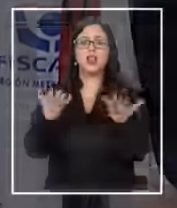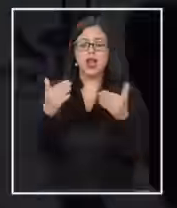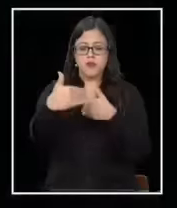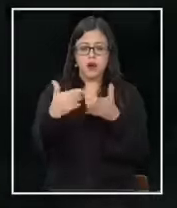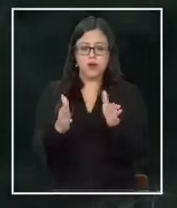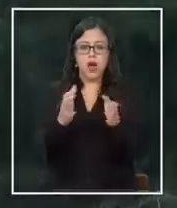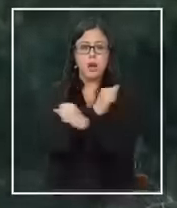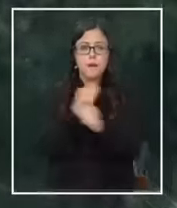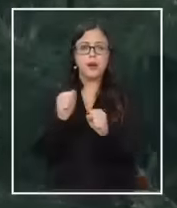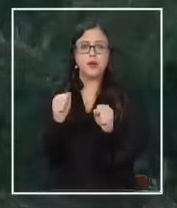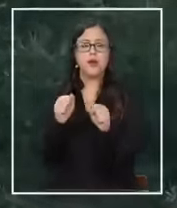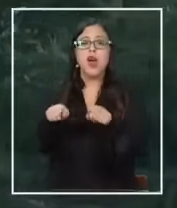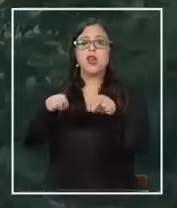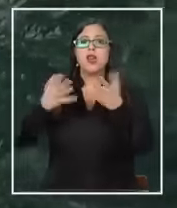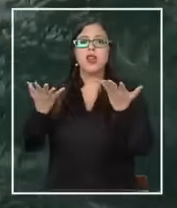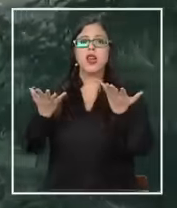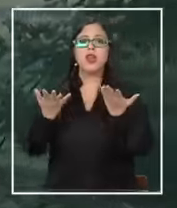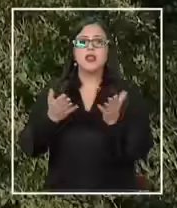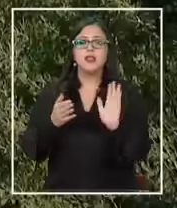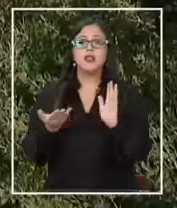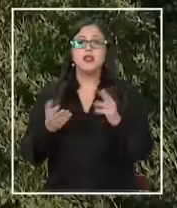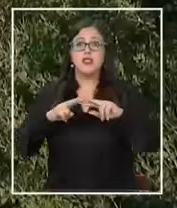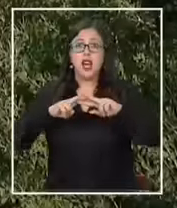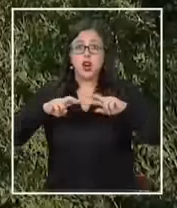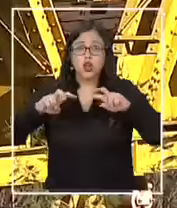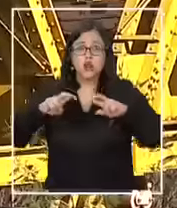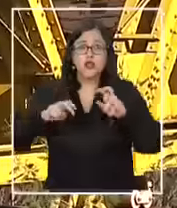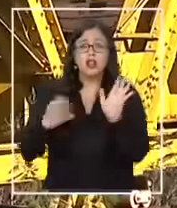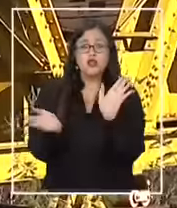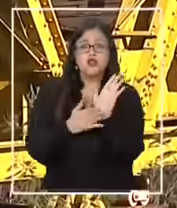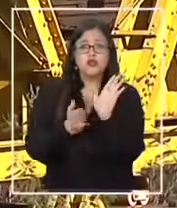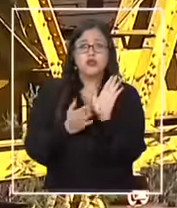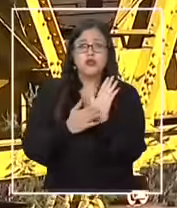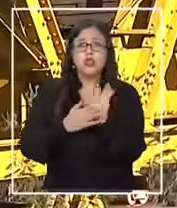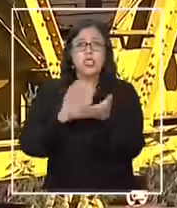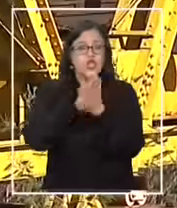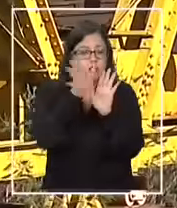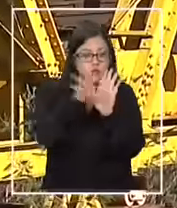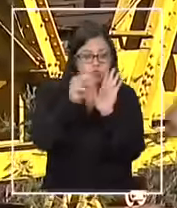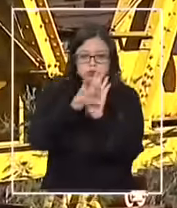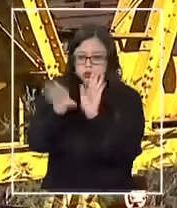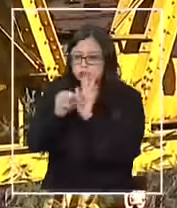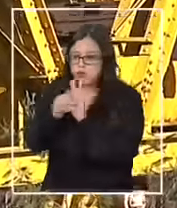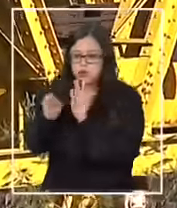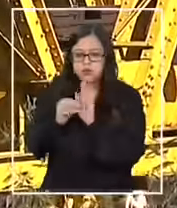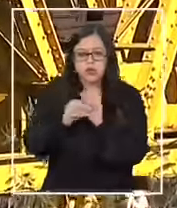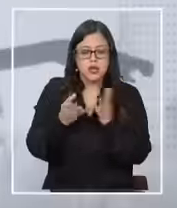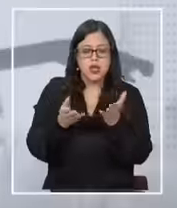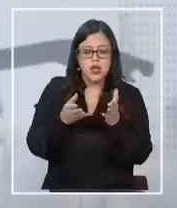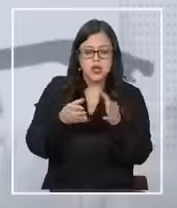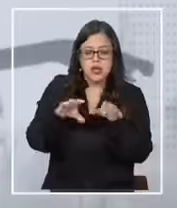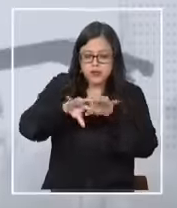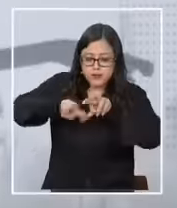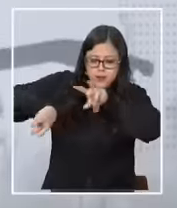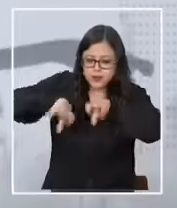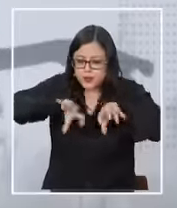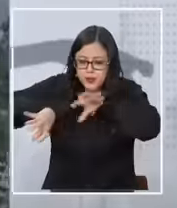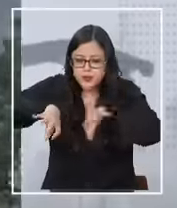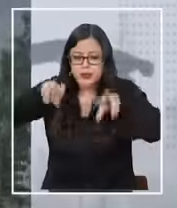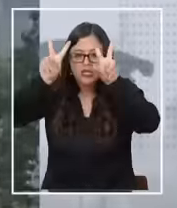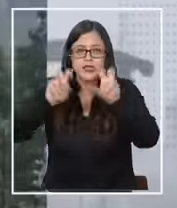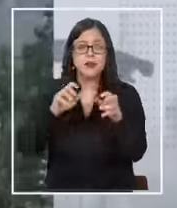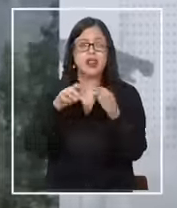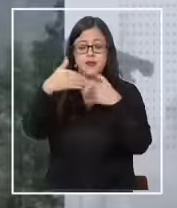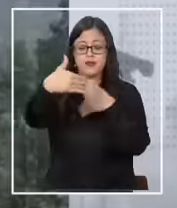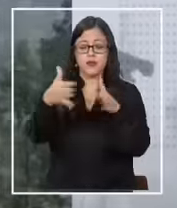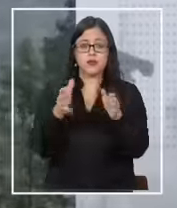bombas. Con peritajes en mano y toda la evidencia que se ha podido recopilar en torno a los explosivos, se